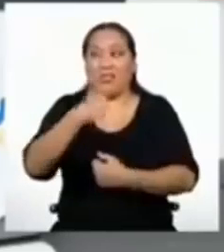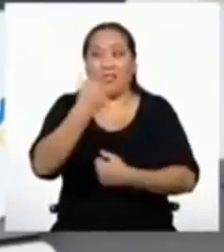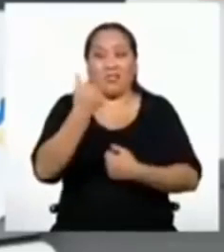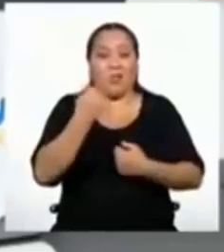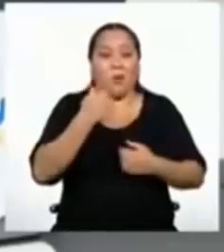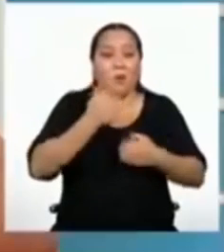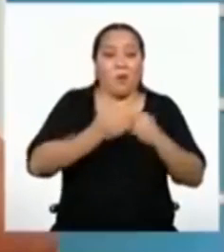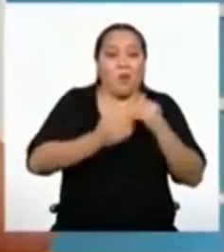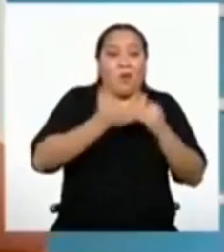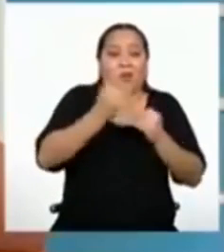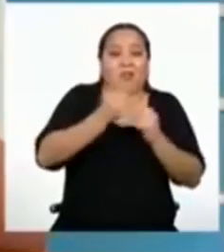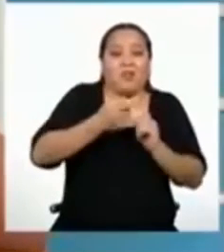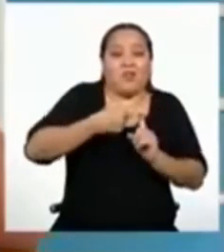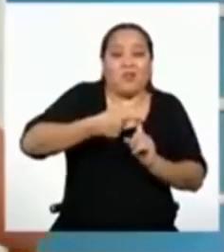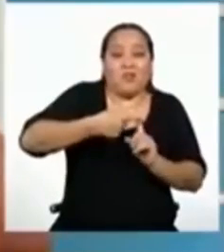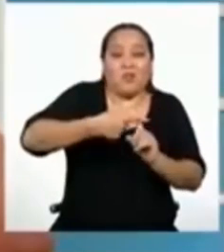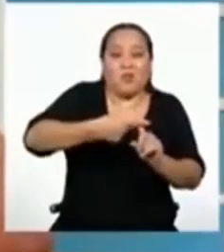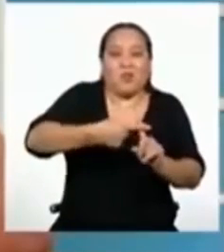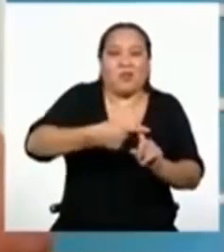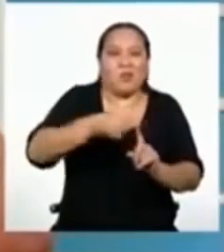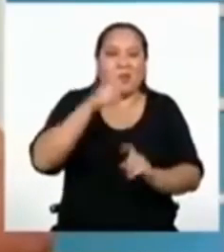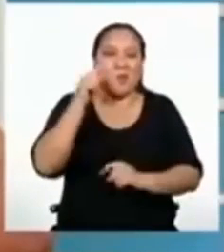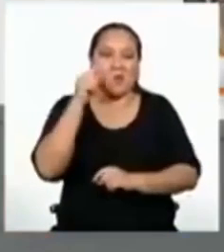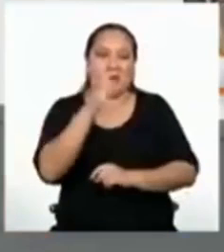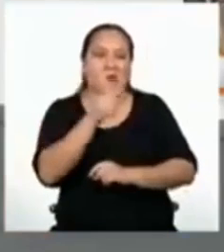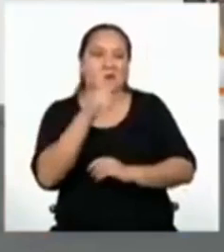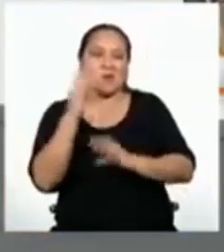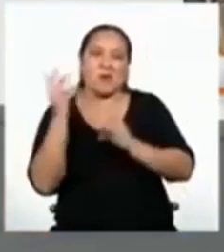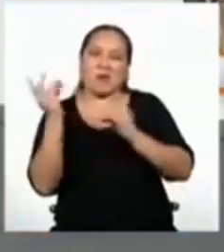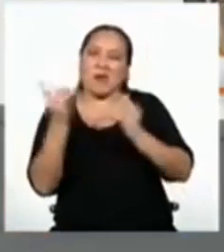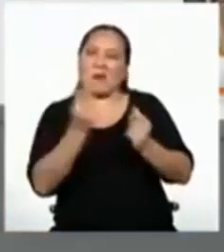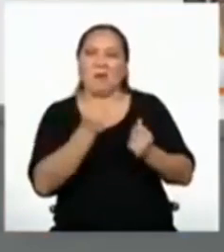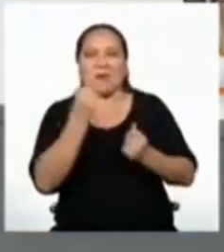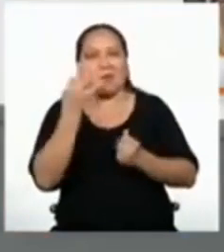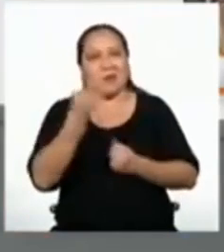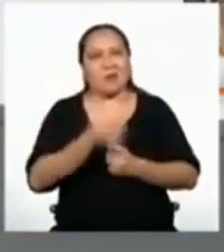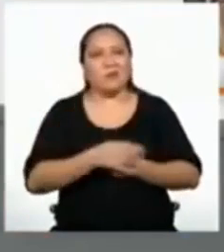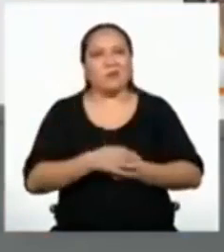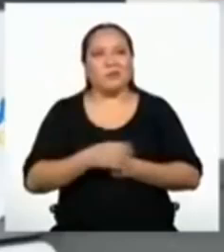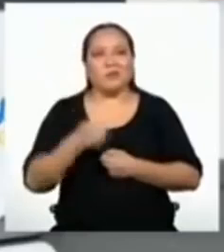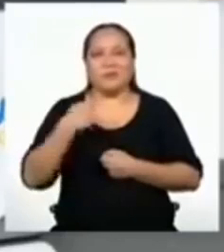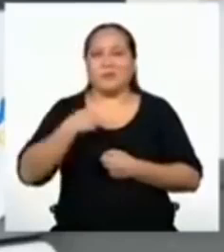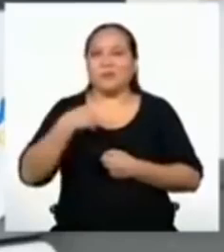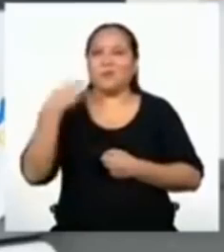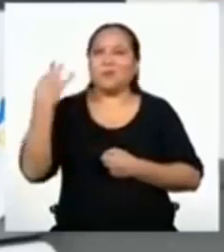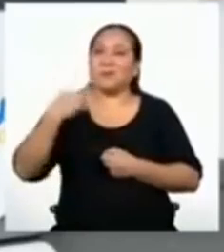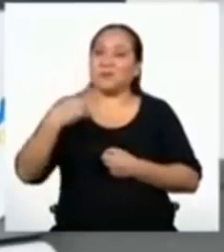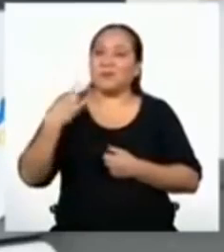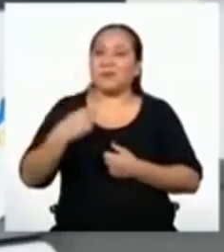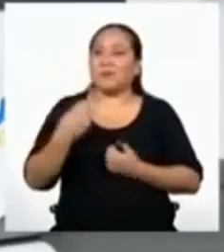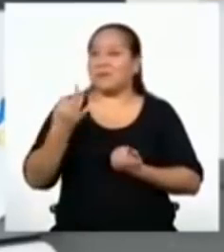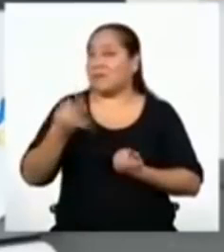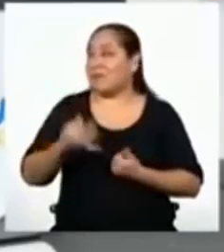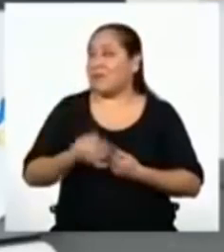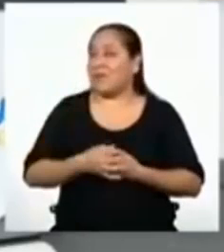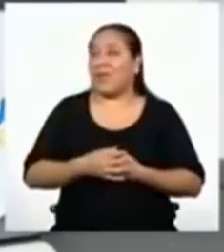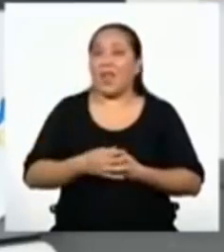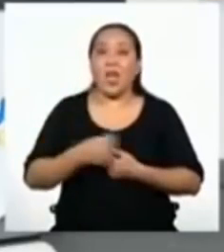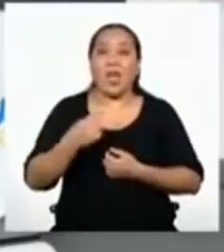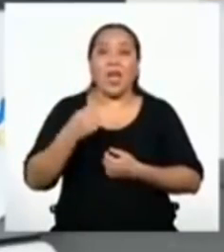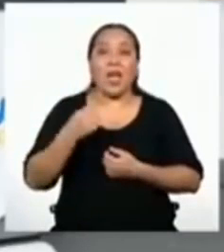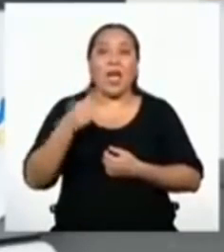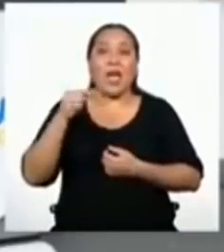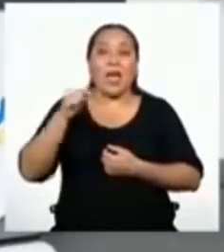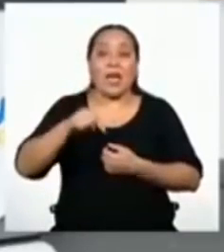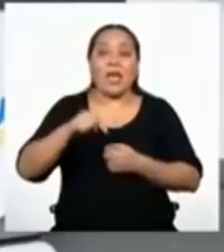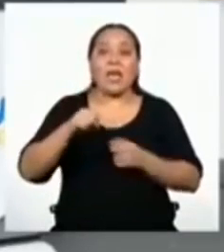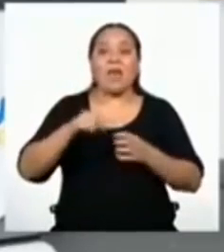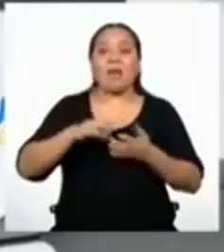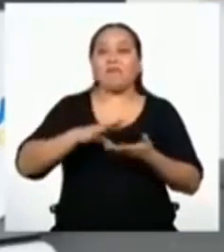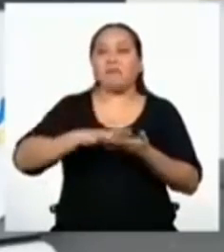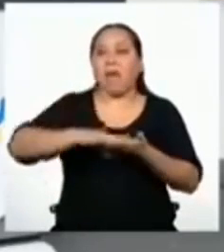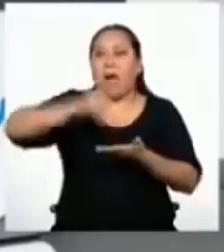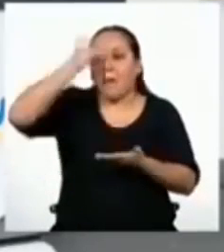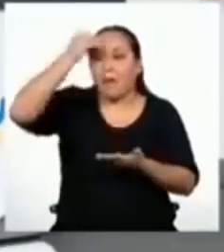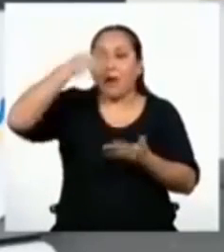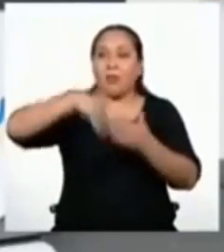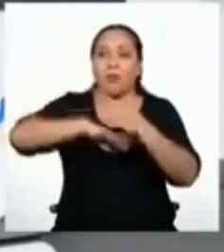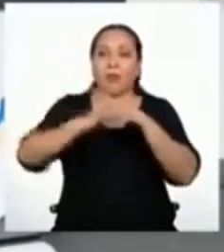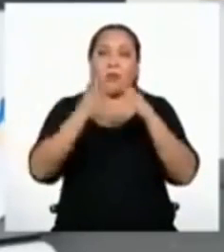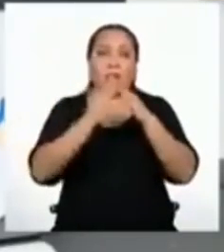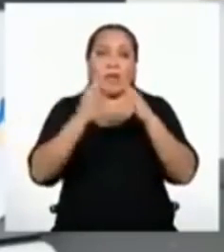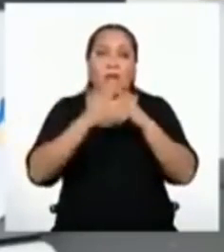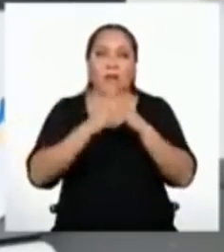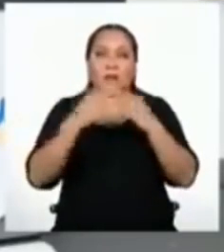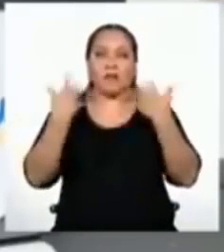aritmética. Tú has aprendido rápido, ¿no? Claro, yo siempre, ¿ah? Además, que desde que empezó Aprendo en Casa,